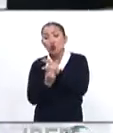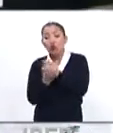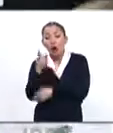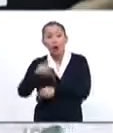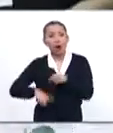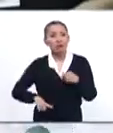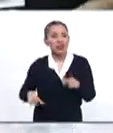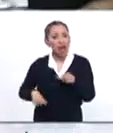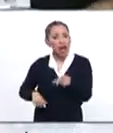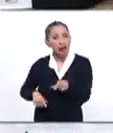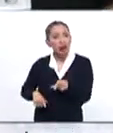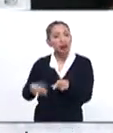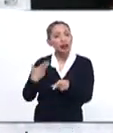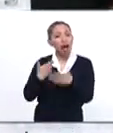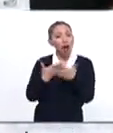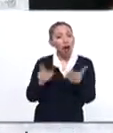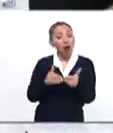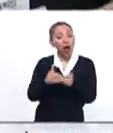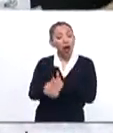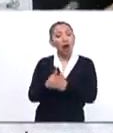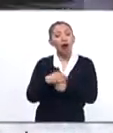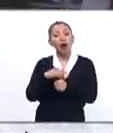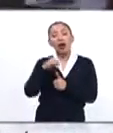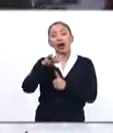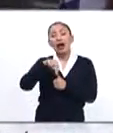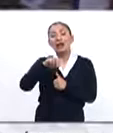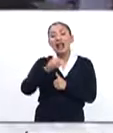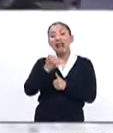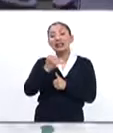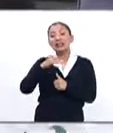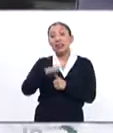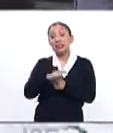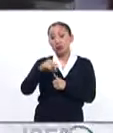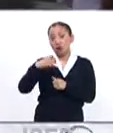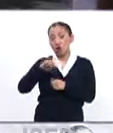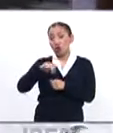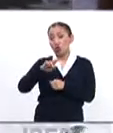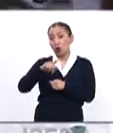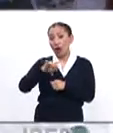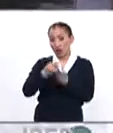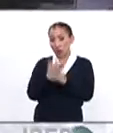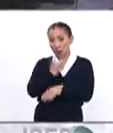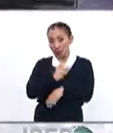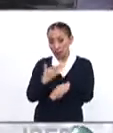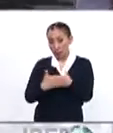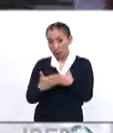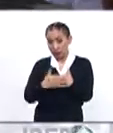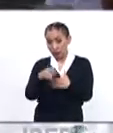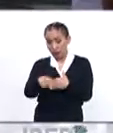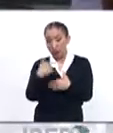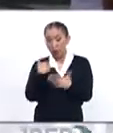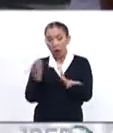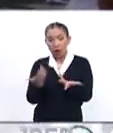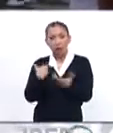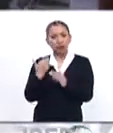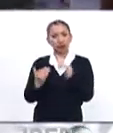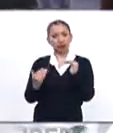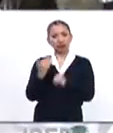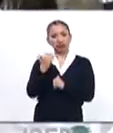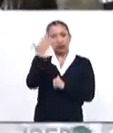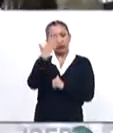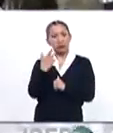gobierno, lo que tendrá lugar con Nayib Ukele, que sobre todo lo podemos entender como un outsider de la política,